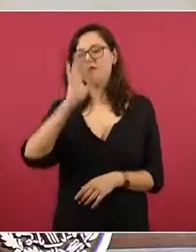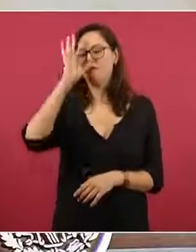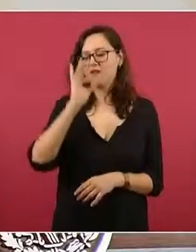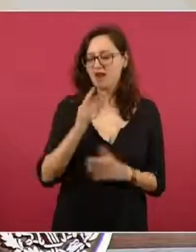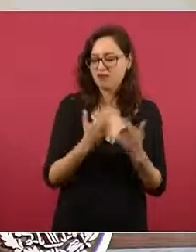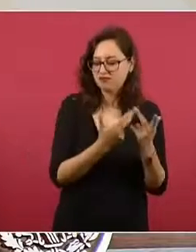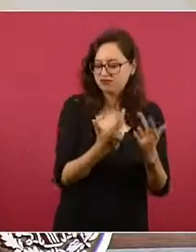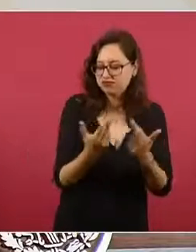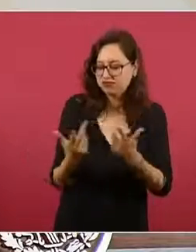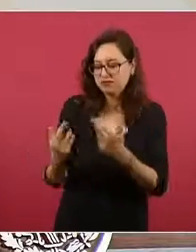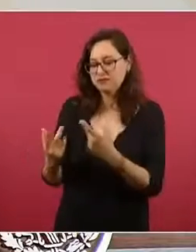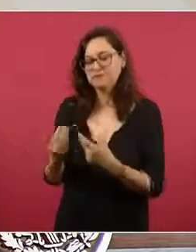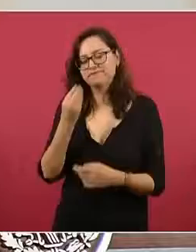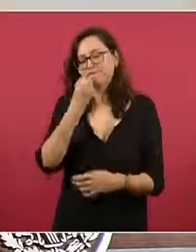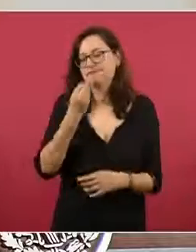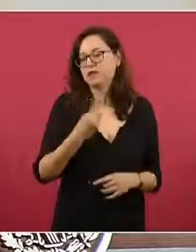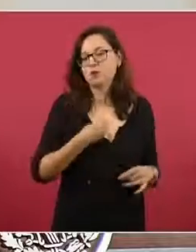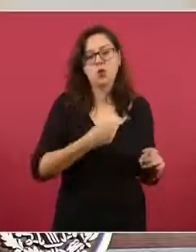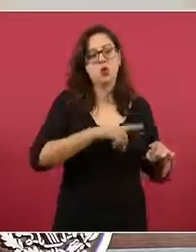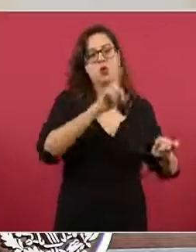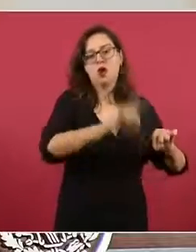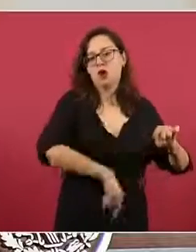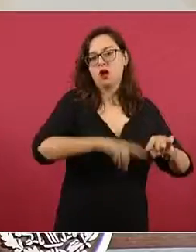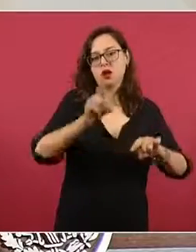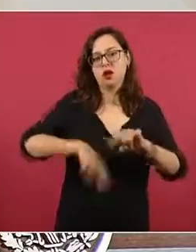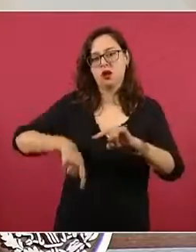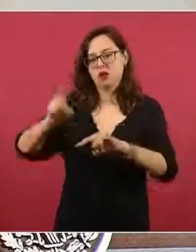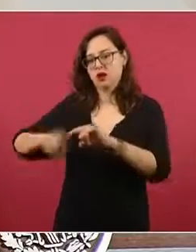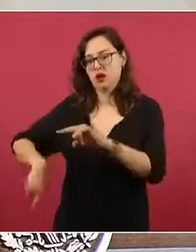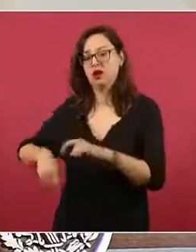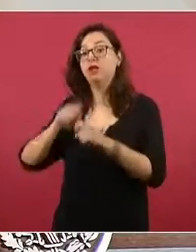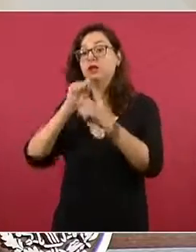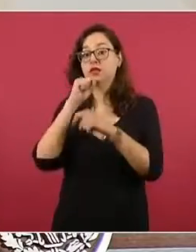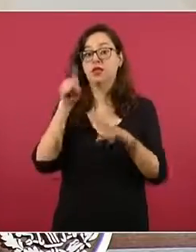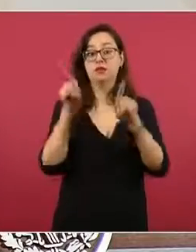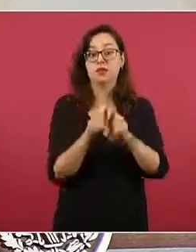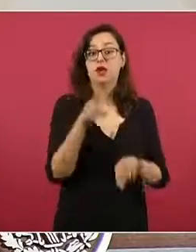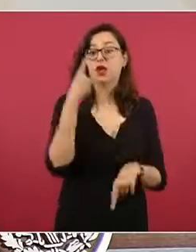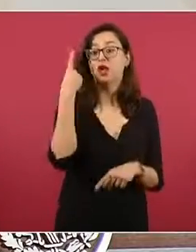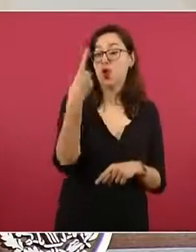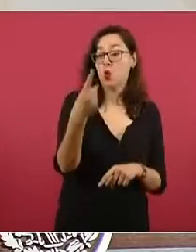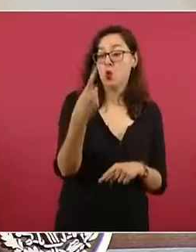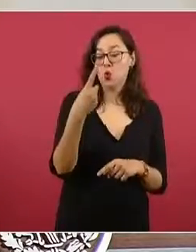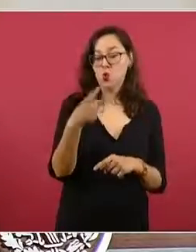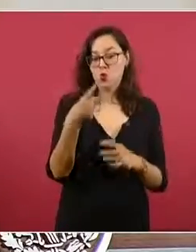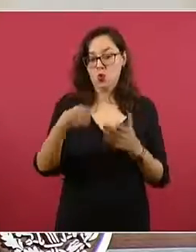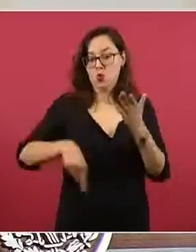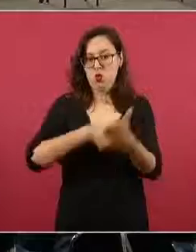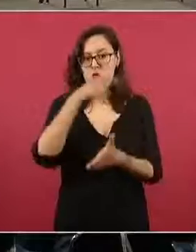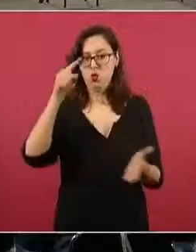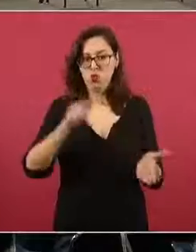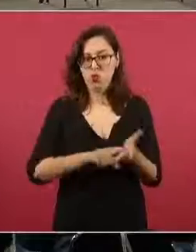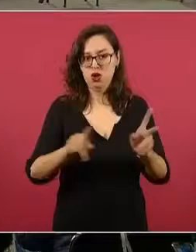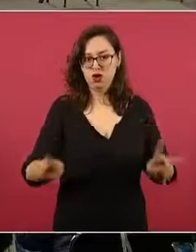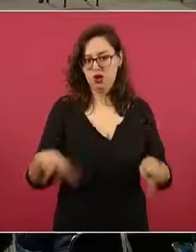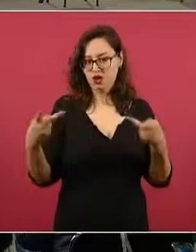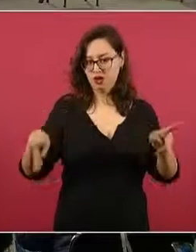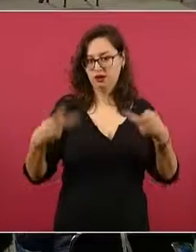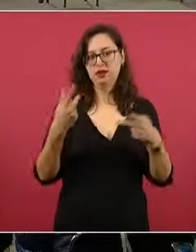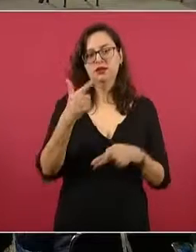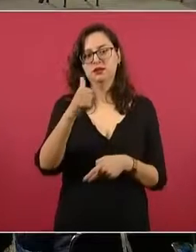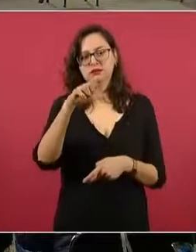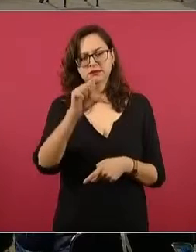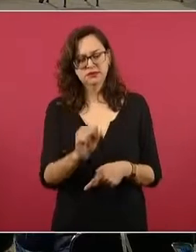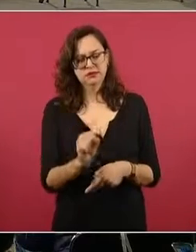en estas verificaciones. Y una estación de carburación que no se dejó verificar y que no exhibía los